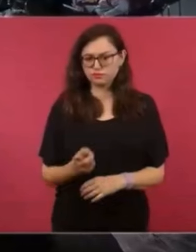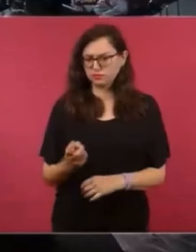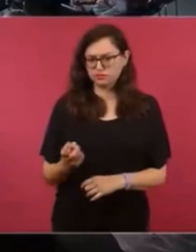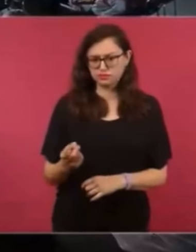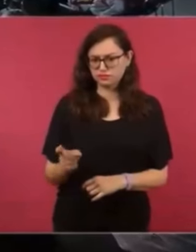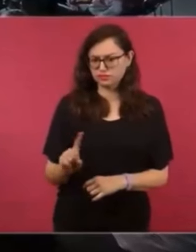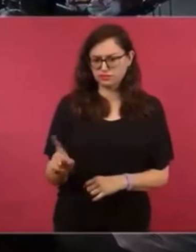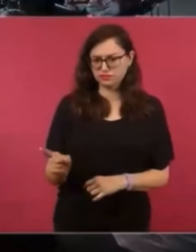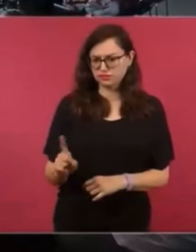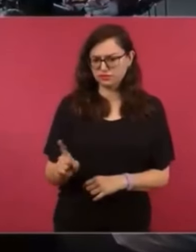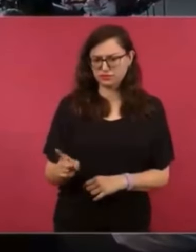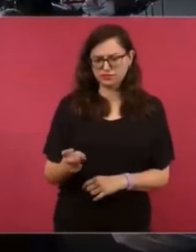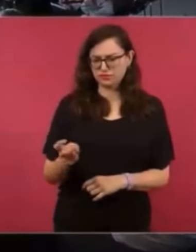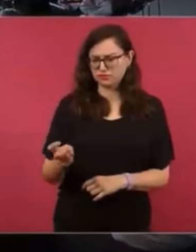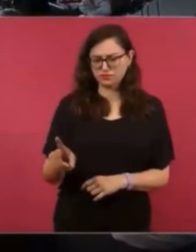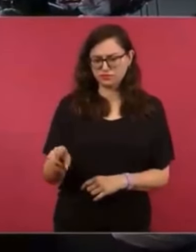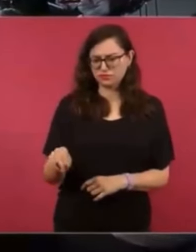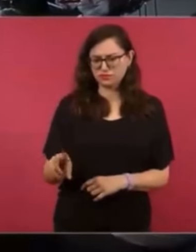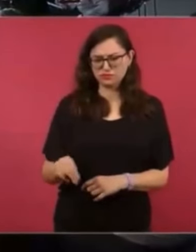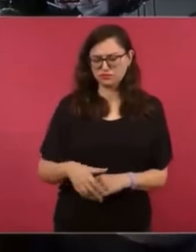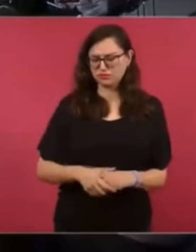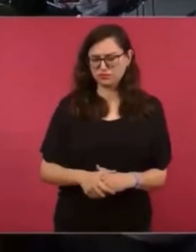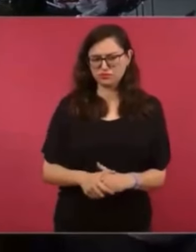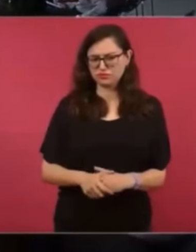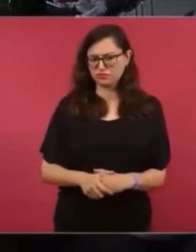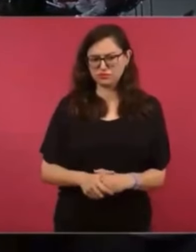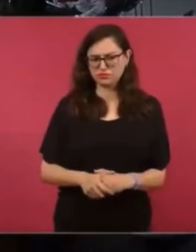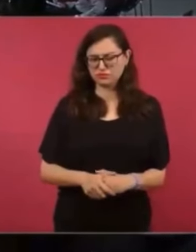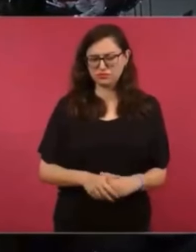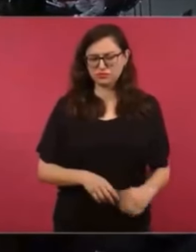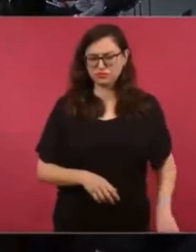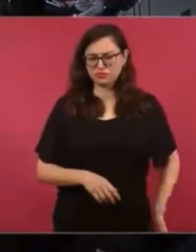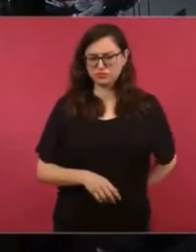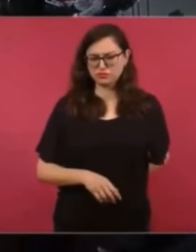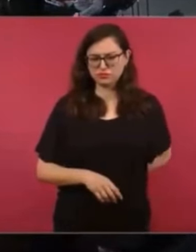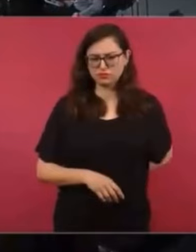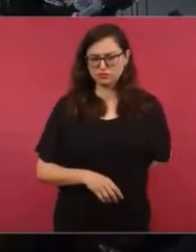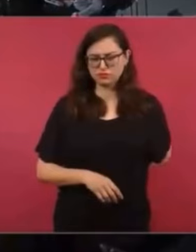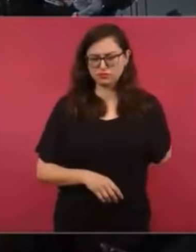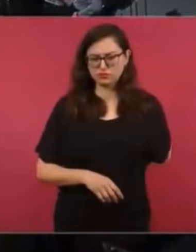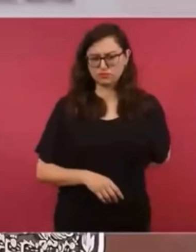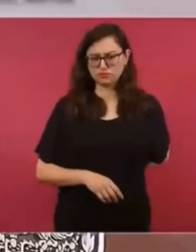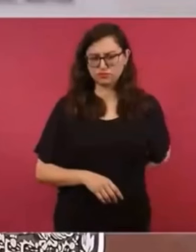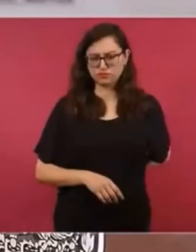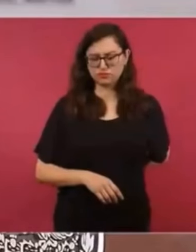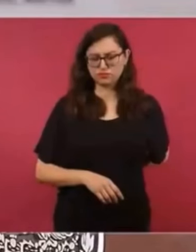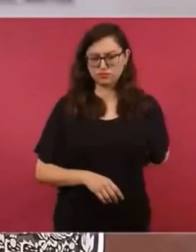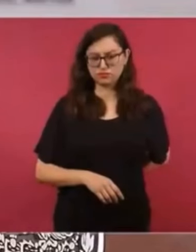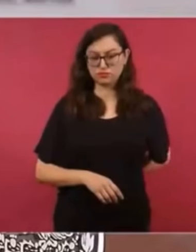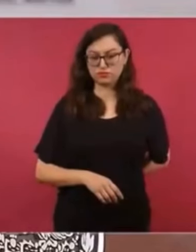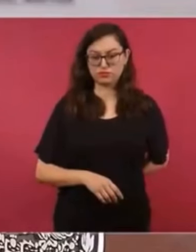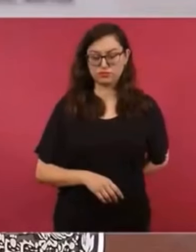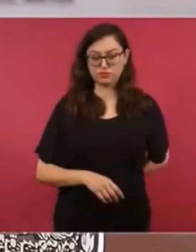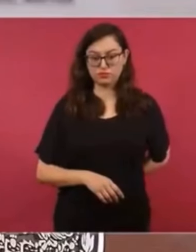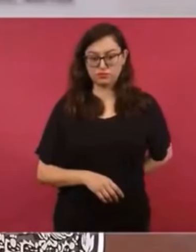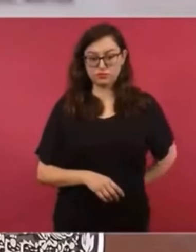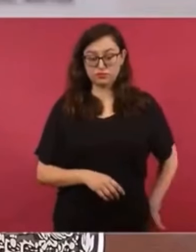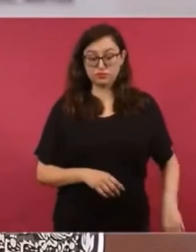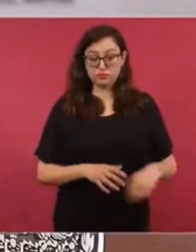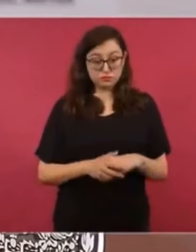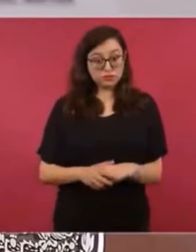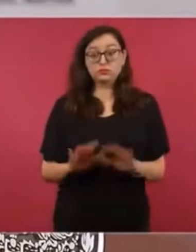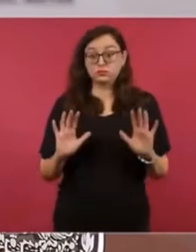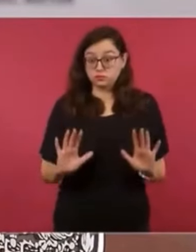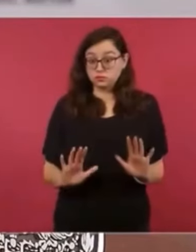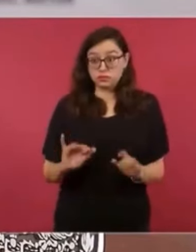Después de que el INE informe, usted se pronunciará sobre los... Sí, yo tengo que